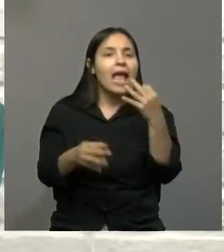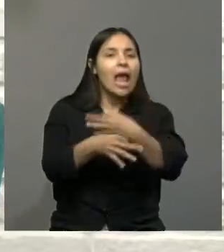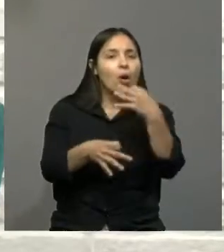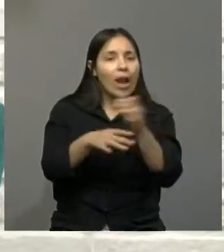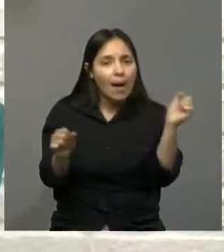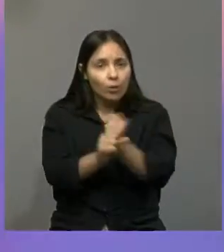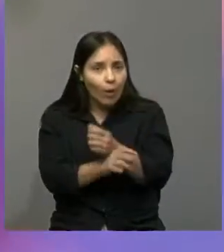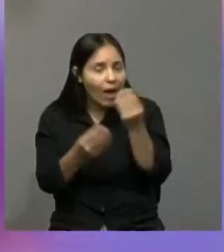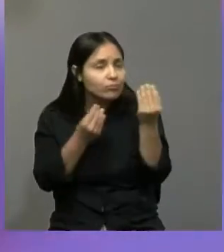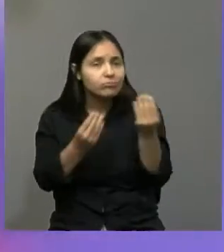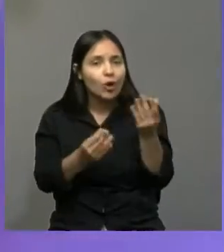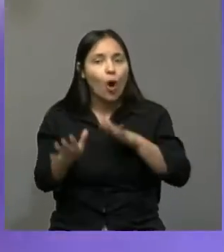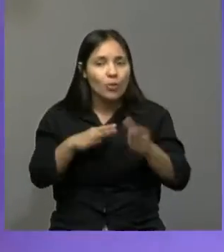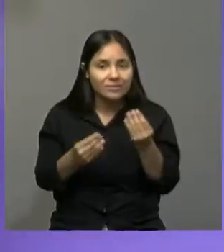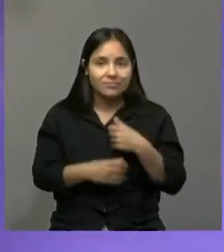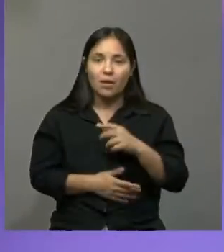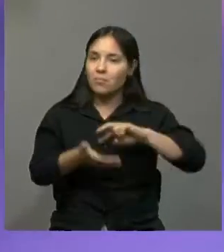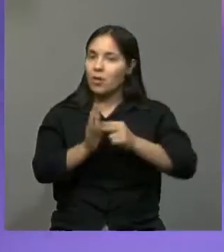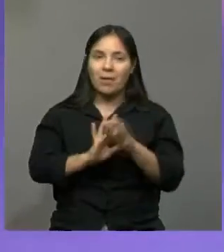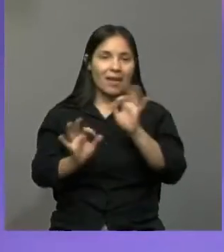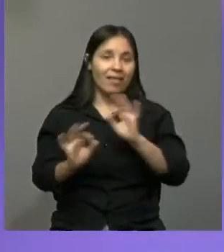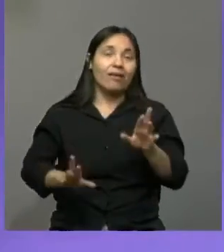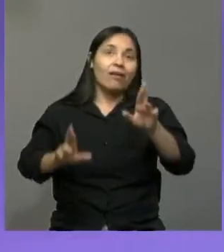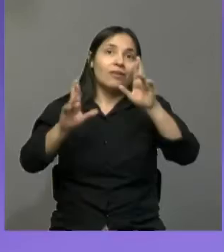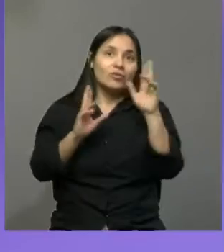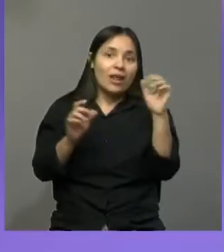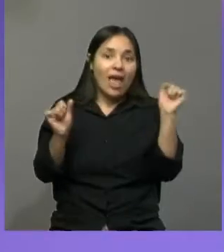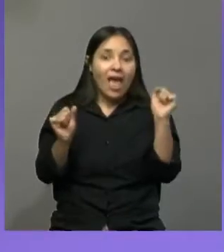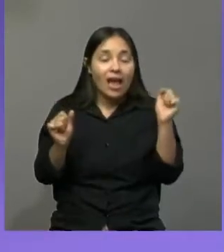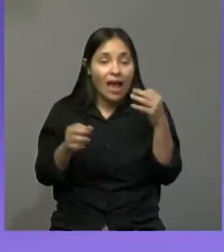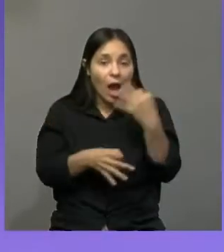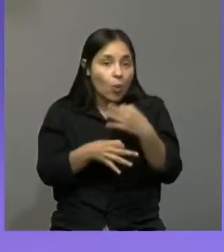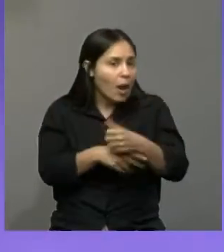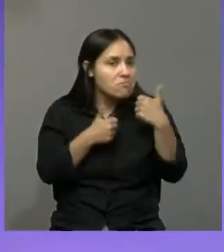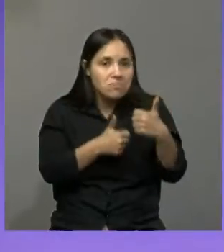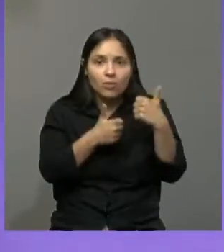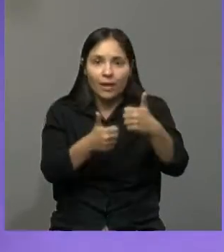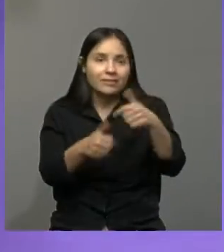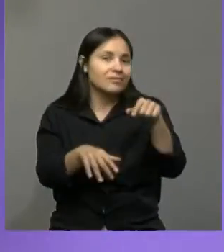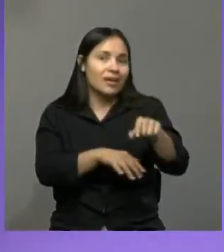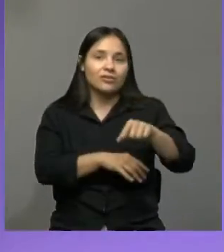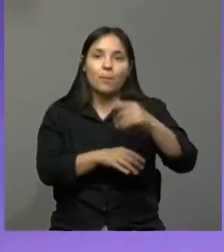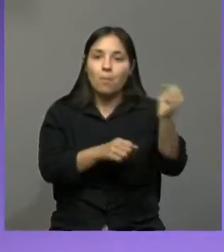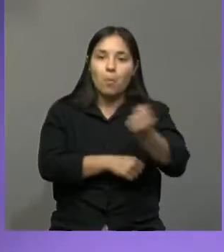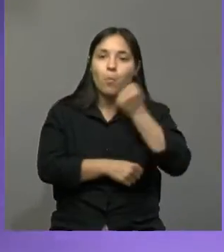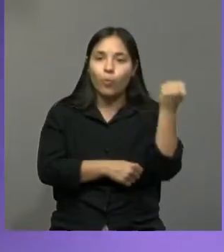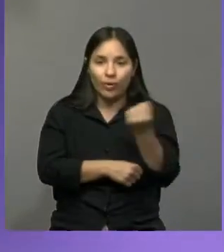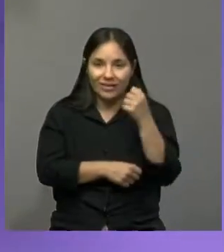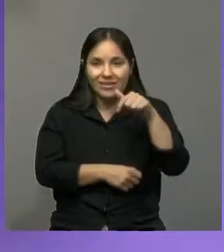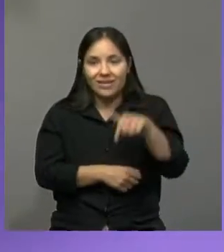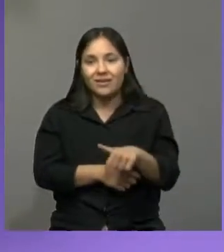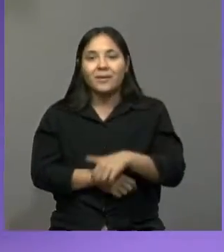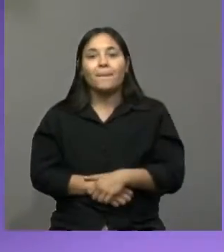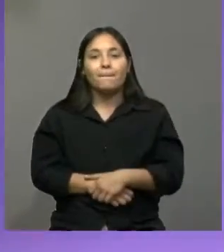problema? Ningún problema. Por suerte me va genial en la escuela y eso es lo más importante de todo